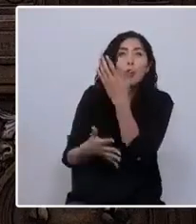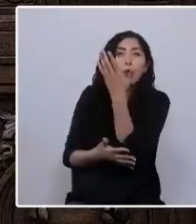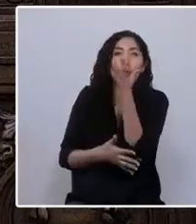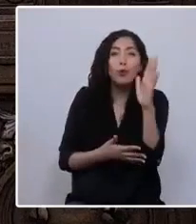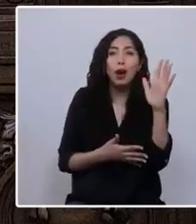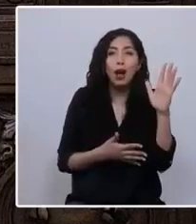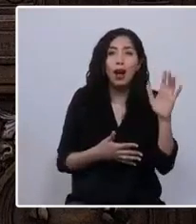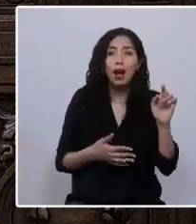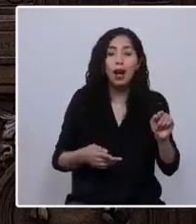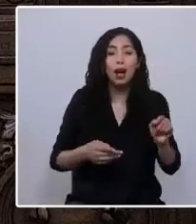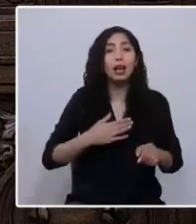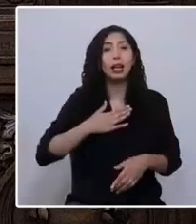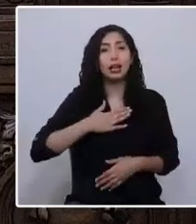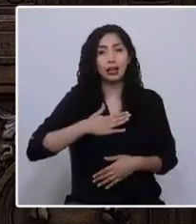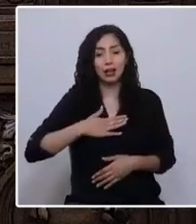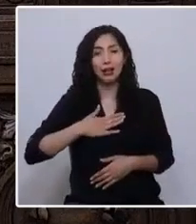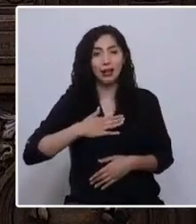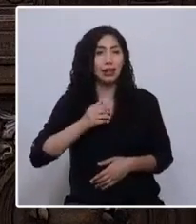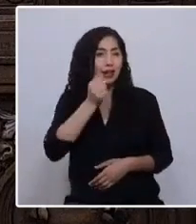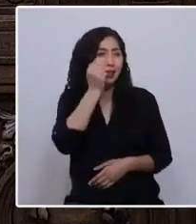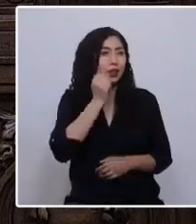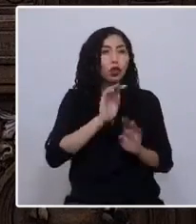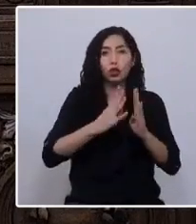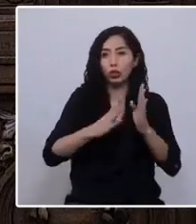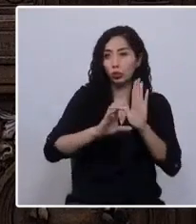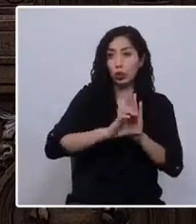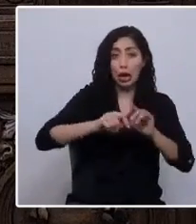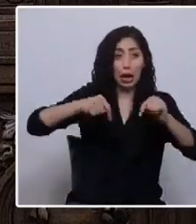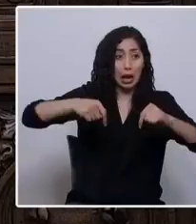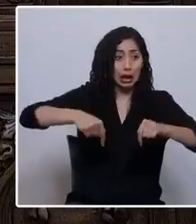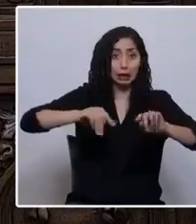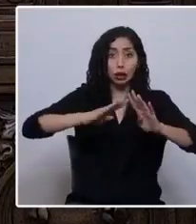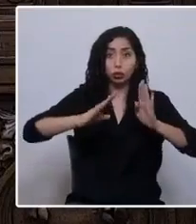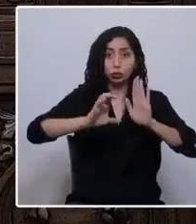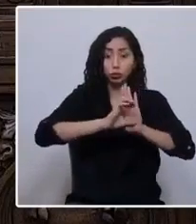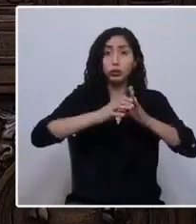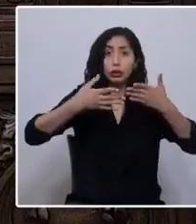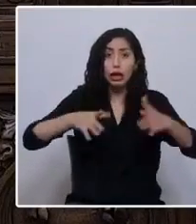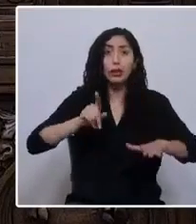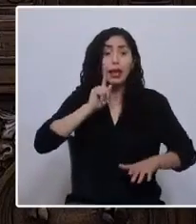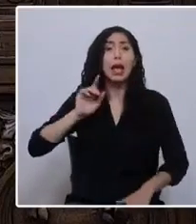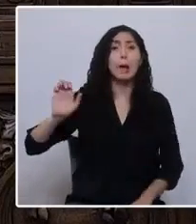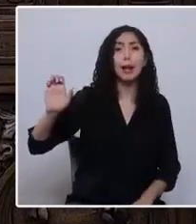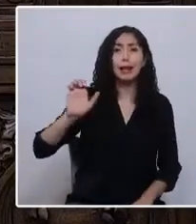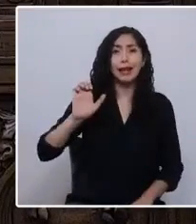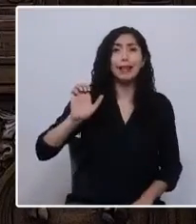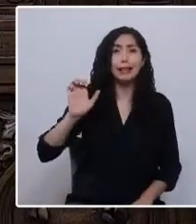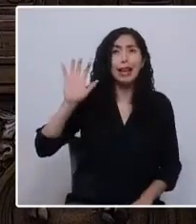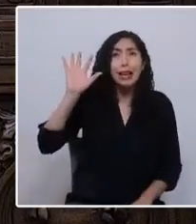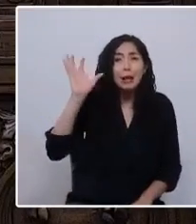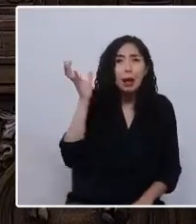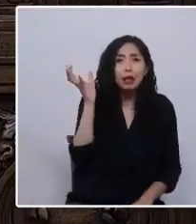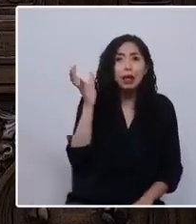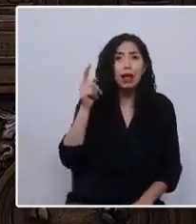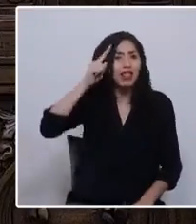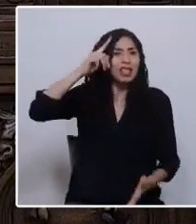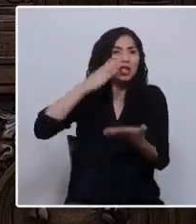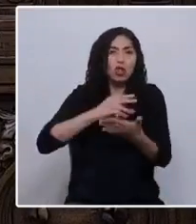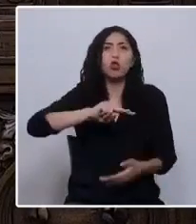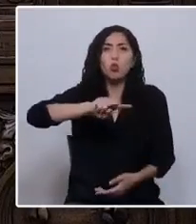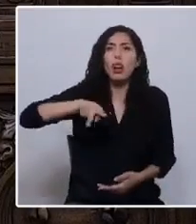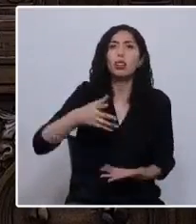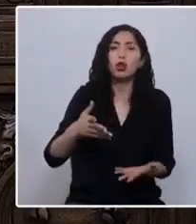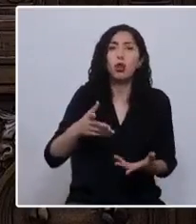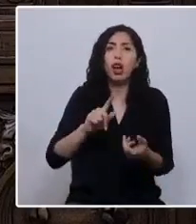Queridos constituyentes, esta convención ya se declaró en emergencia climática y ecológica. Así que la decisión es nuestra. ¿Cambiamos por